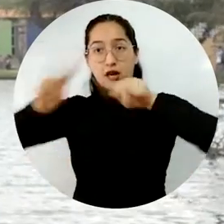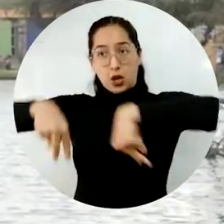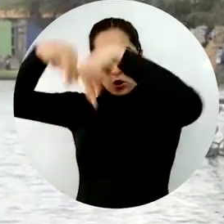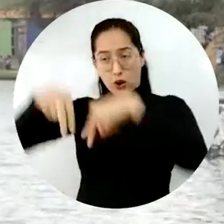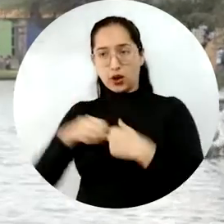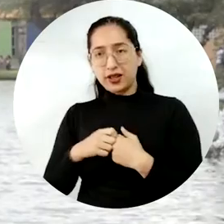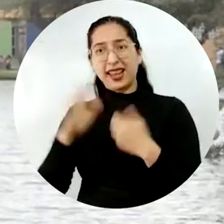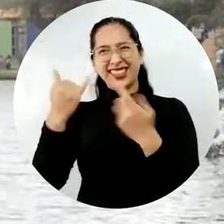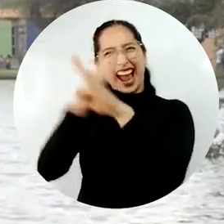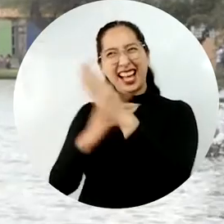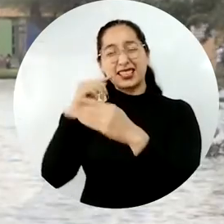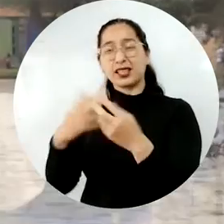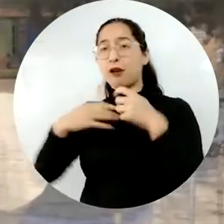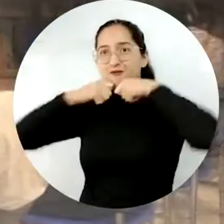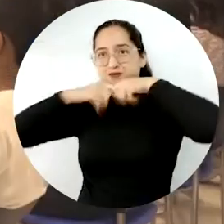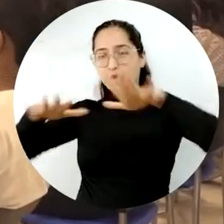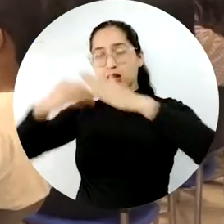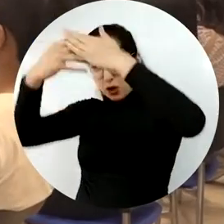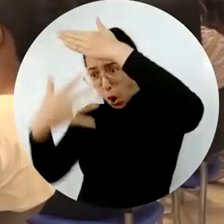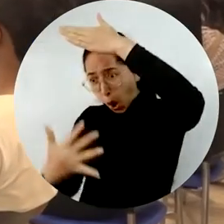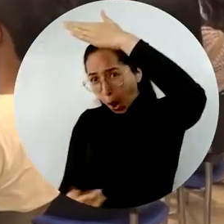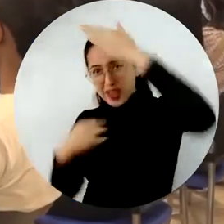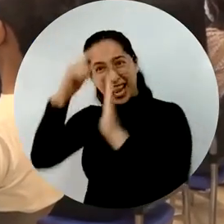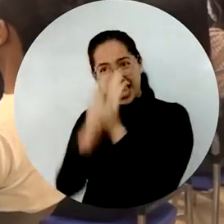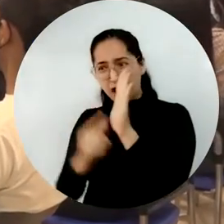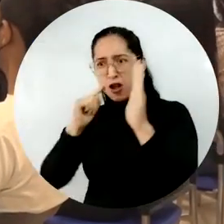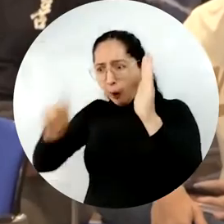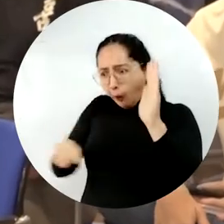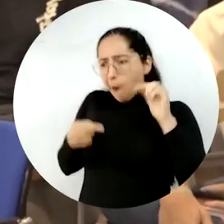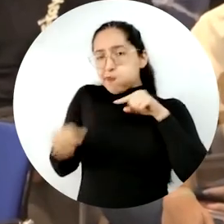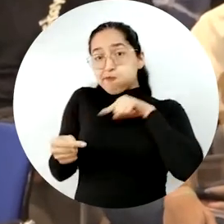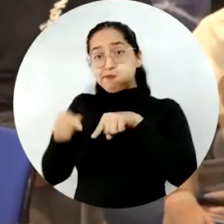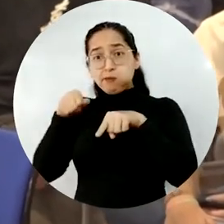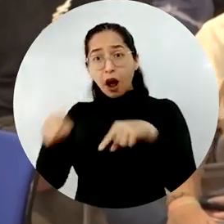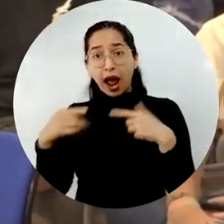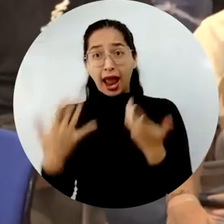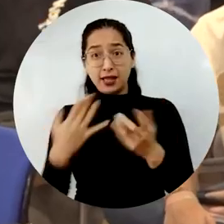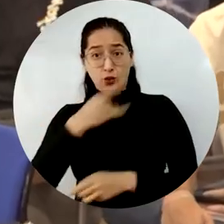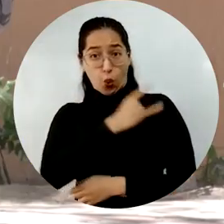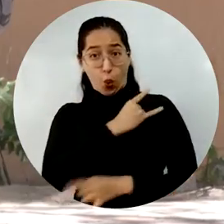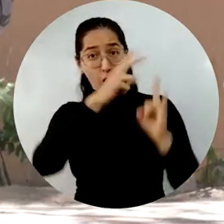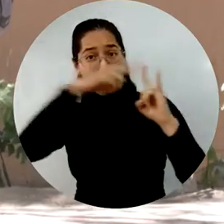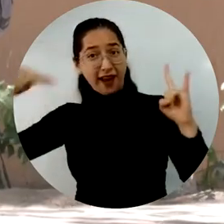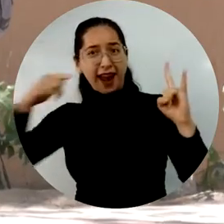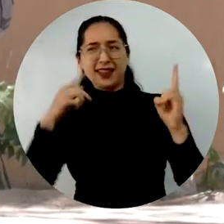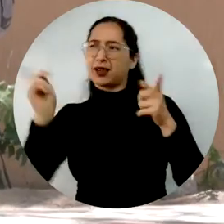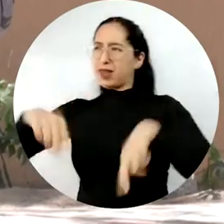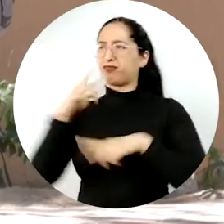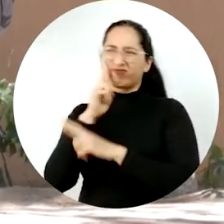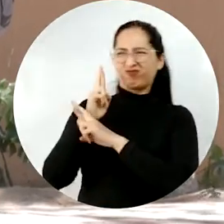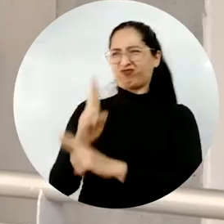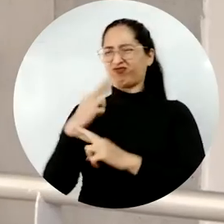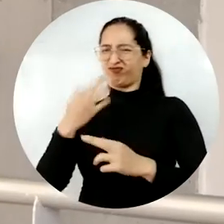QS Coacuarelli Simons publicó el listado, los educadores reconocieron el logro como el fruto del trabajo conjunto liderado por el rector Pablo